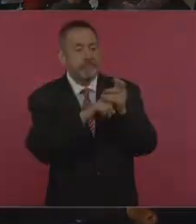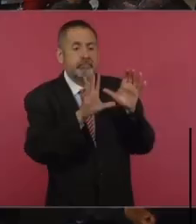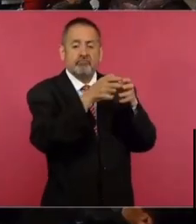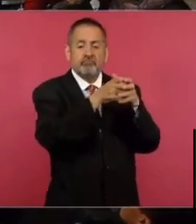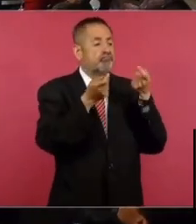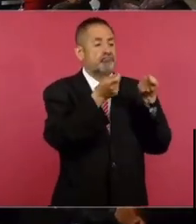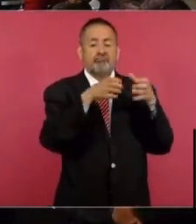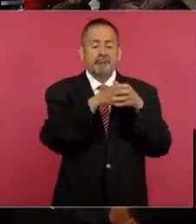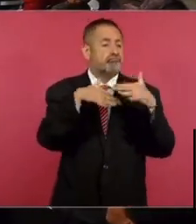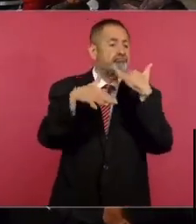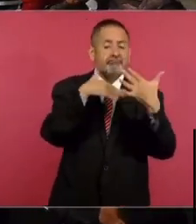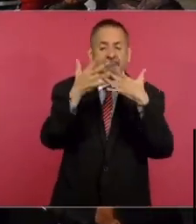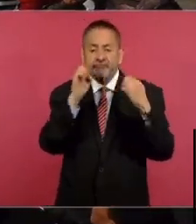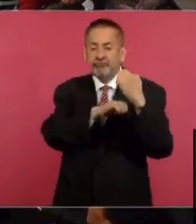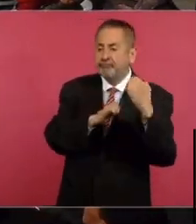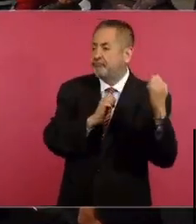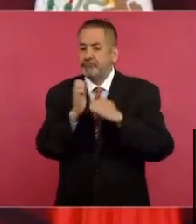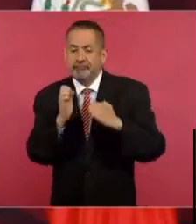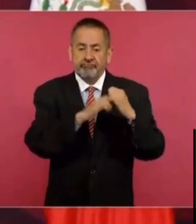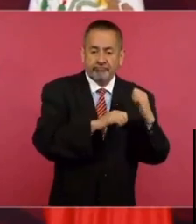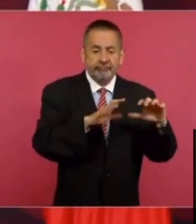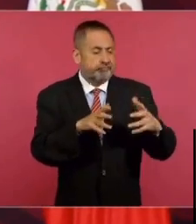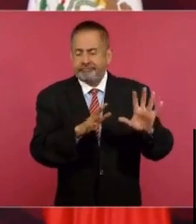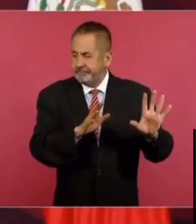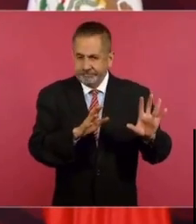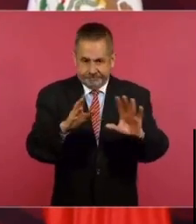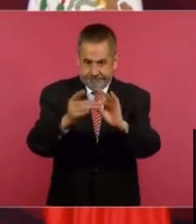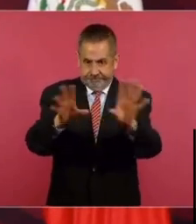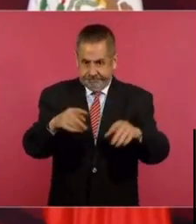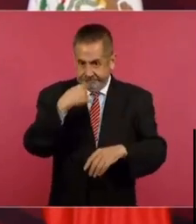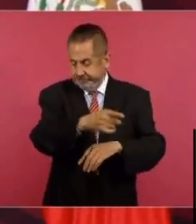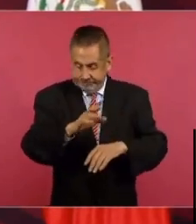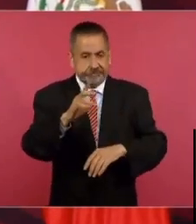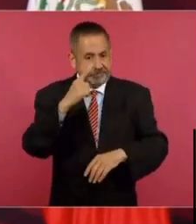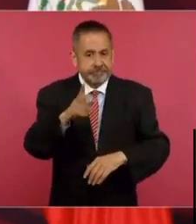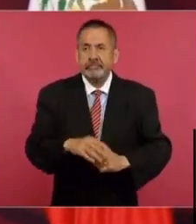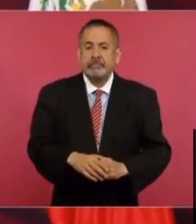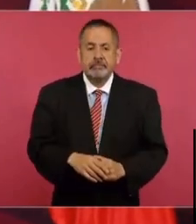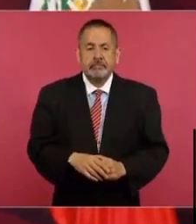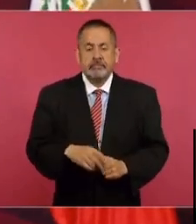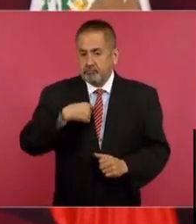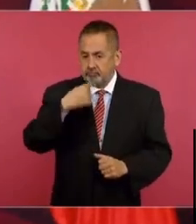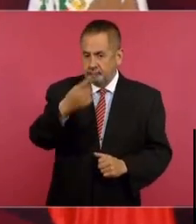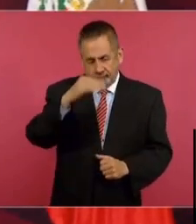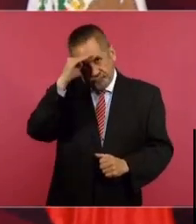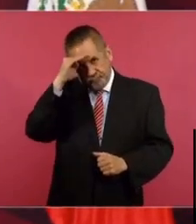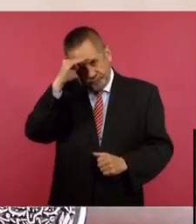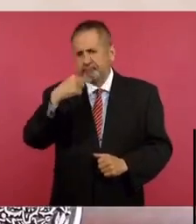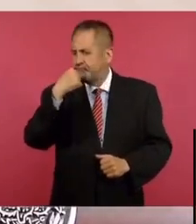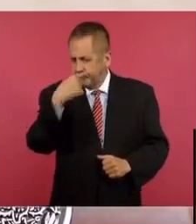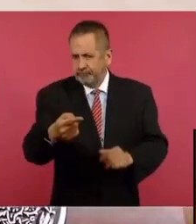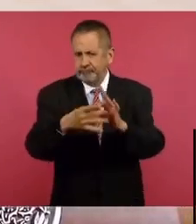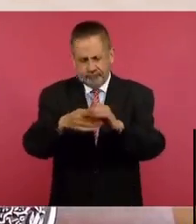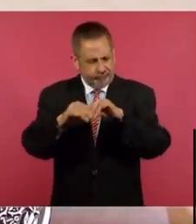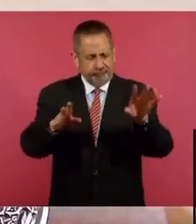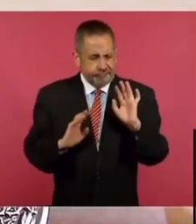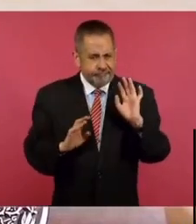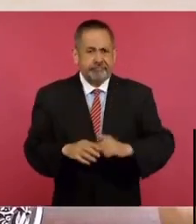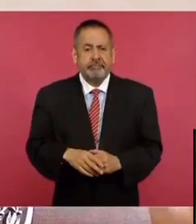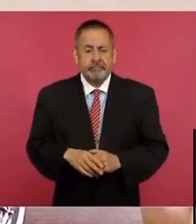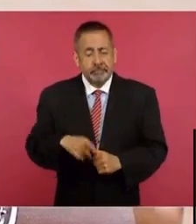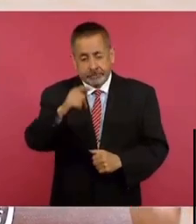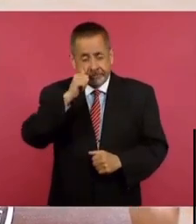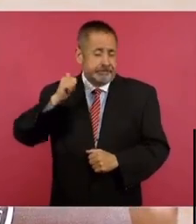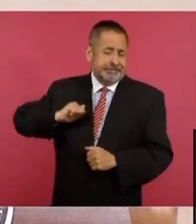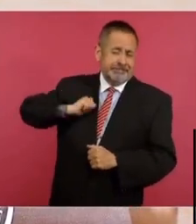arriba. Y para que quede más claro, aunque se genere polémica, porque siempre digo lo que pienso, en el